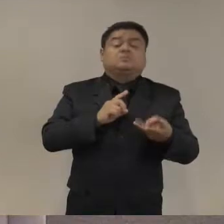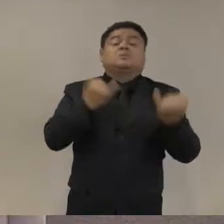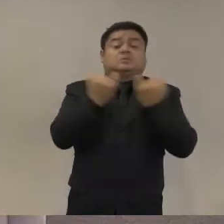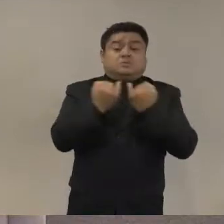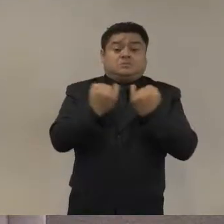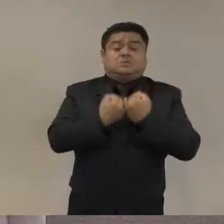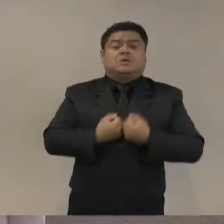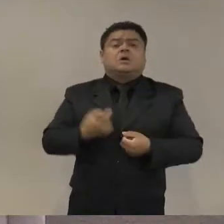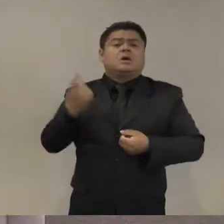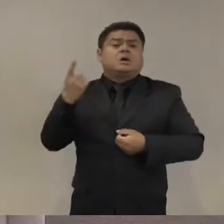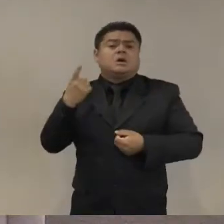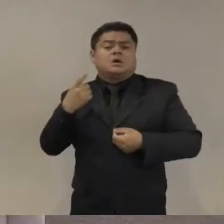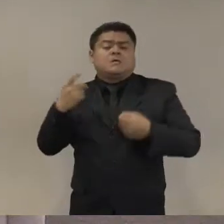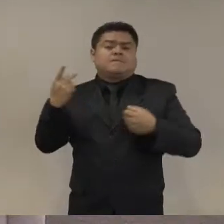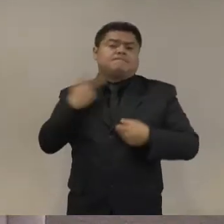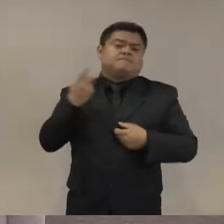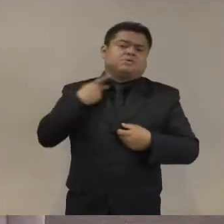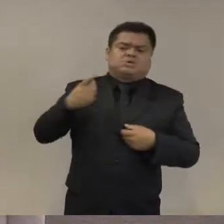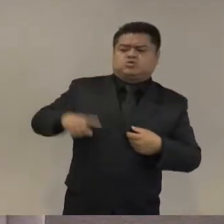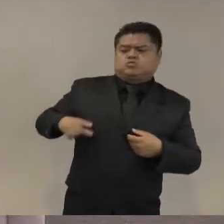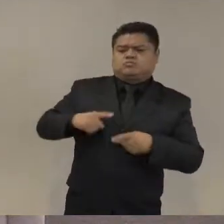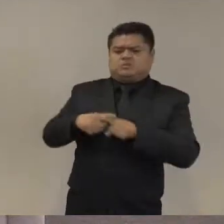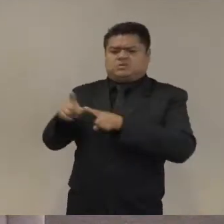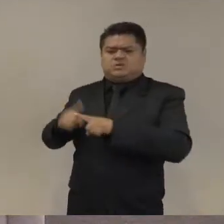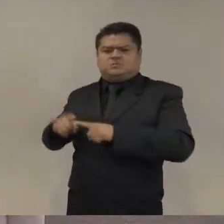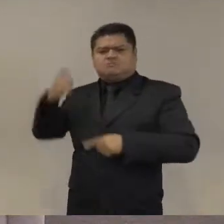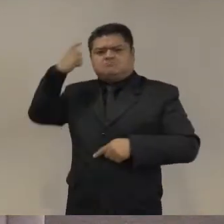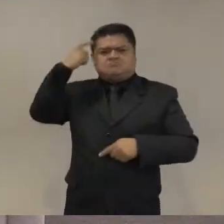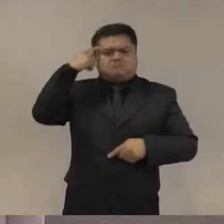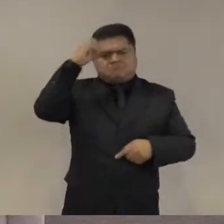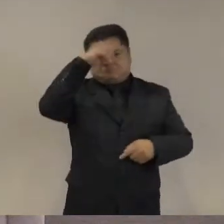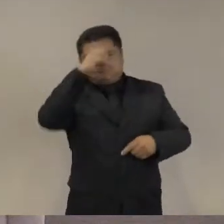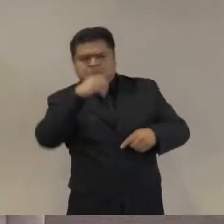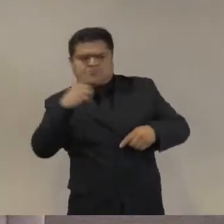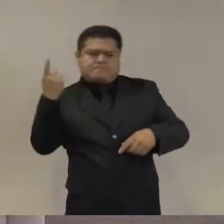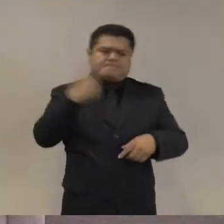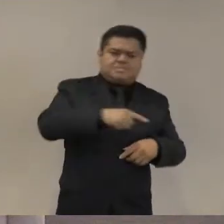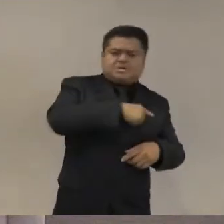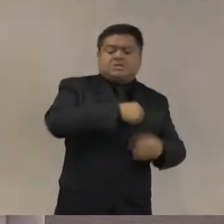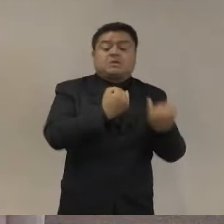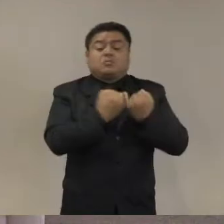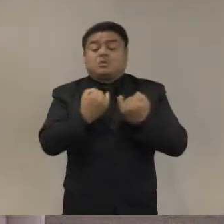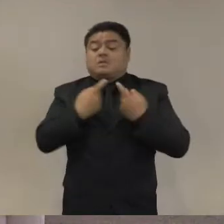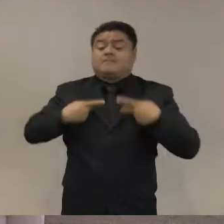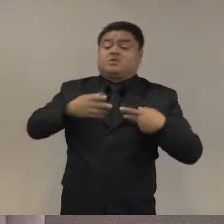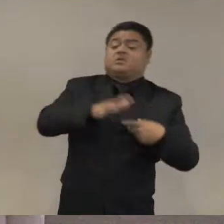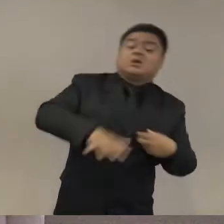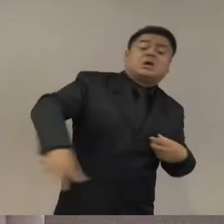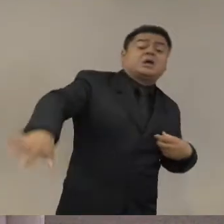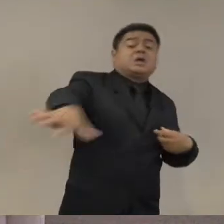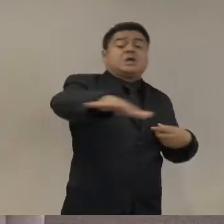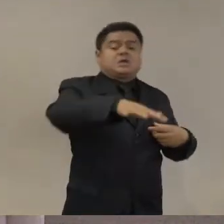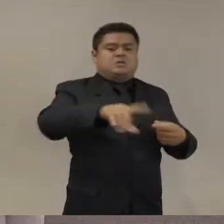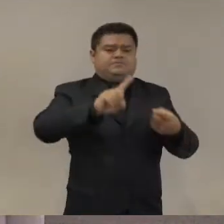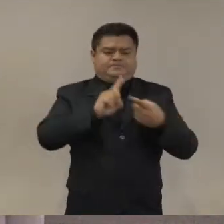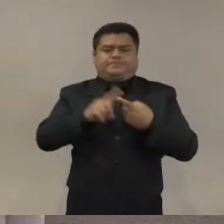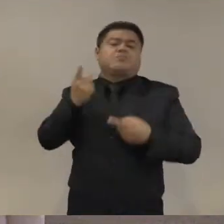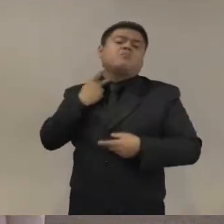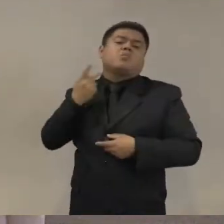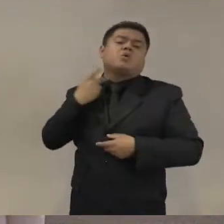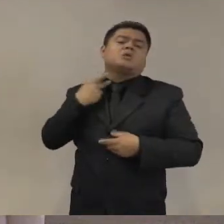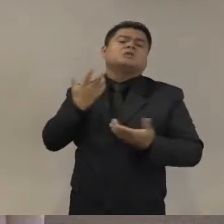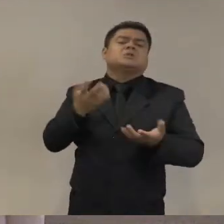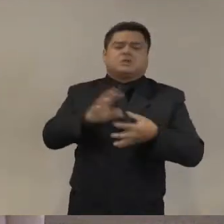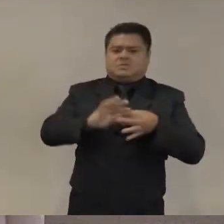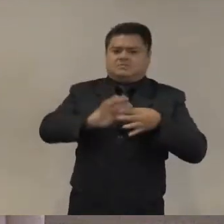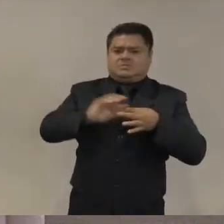y sociales que entran en la decisión de desplegar a los soldados en la calle la política sería la que nos mencionó Adam de cuáles son las